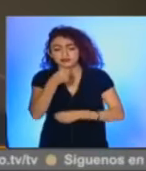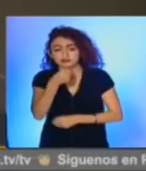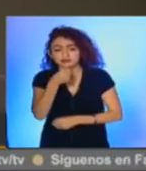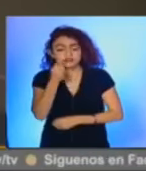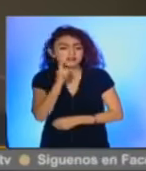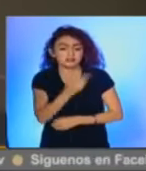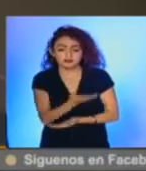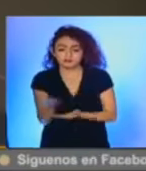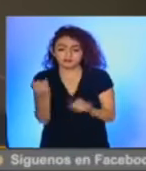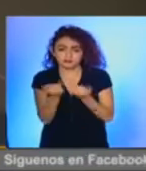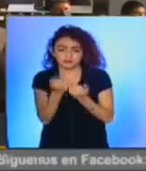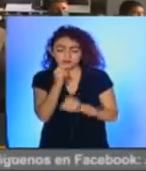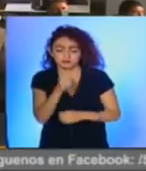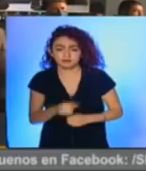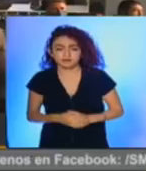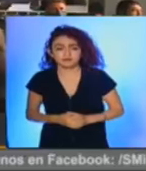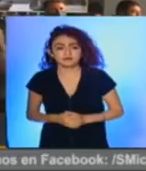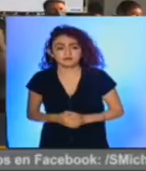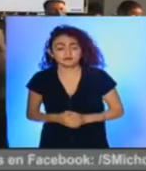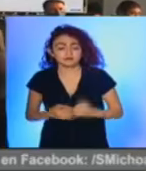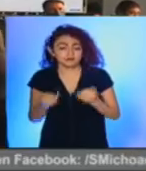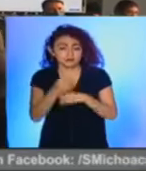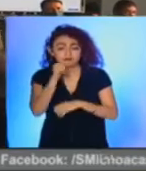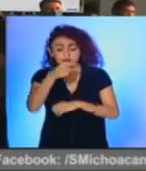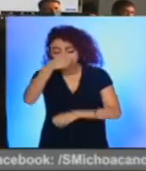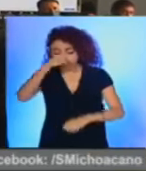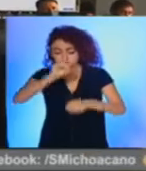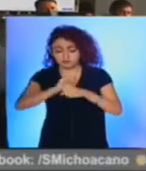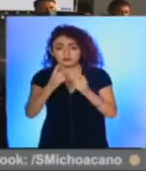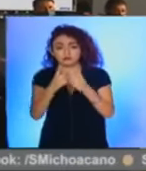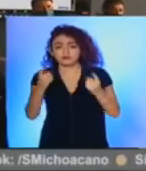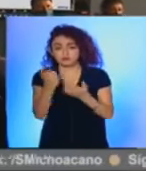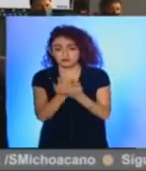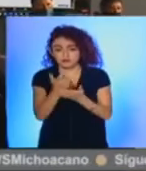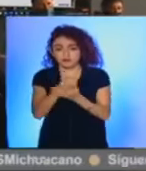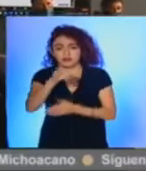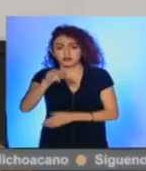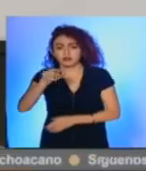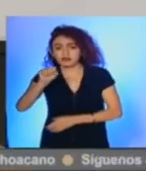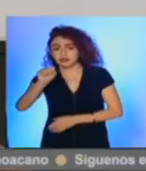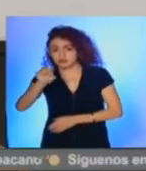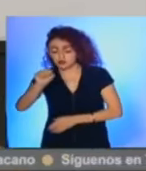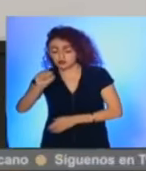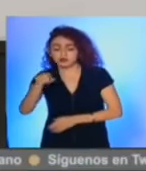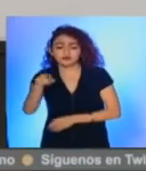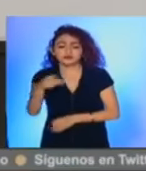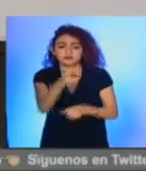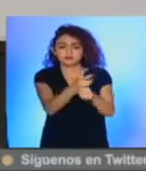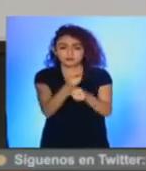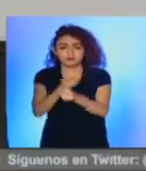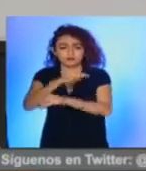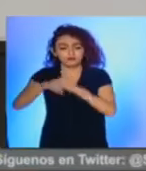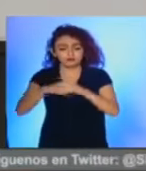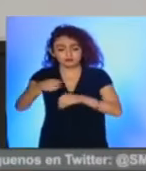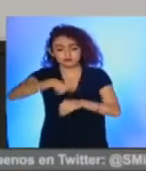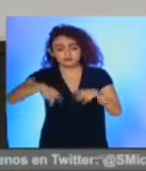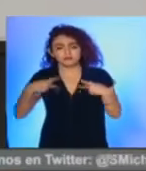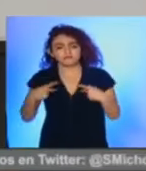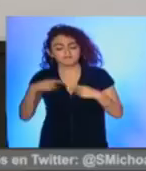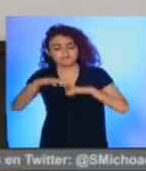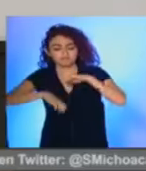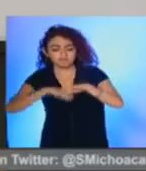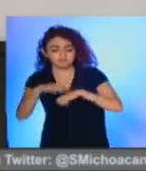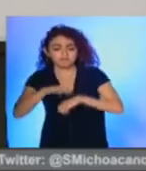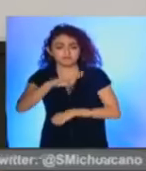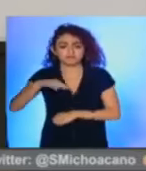también en extrema manera de la Por su parte, el secretario de Desarrollo Económico Jesús Melgoza hizo la invitación principalmente a los